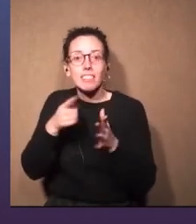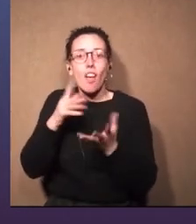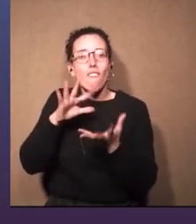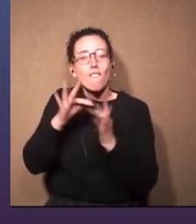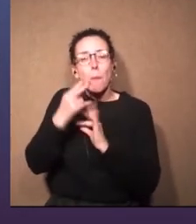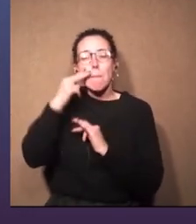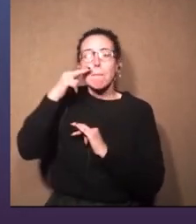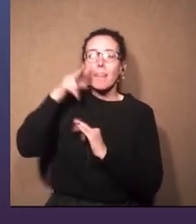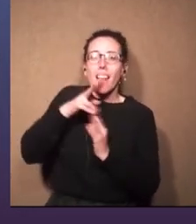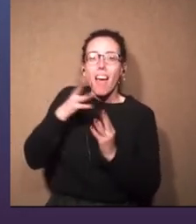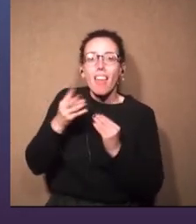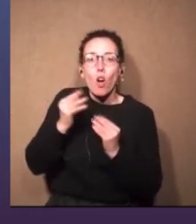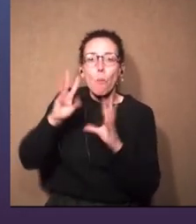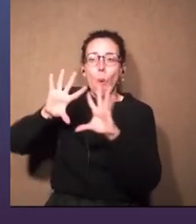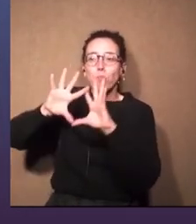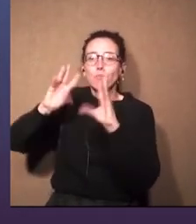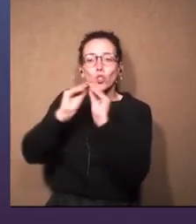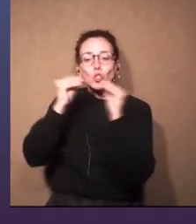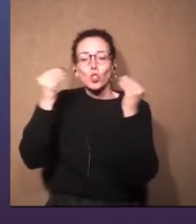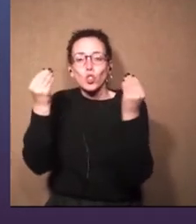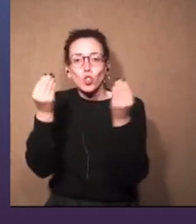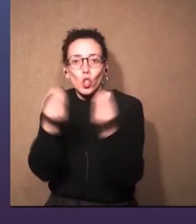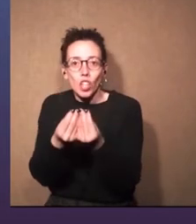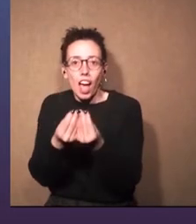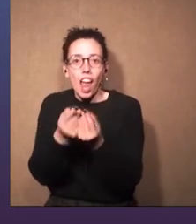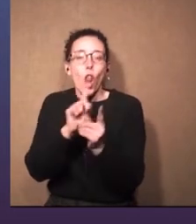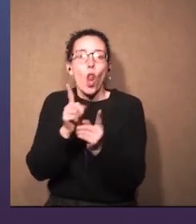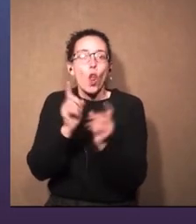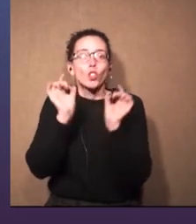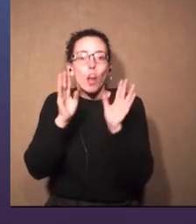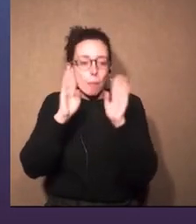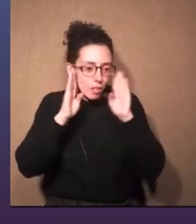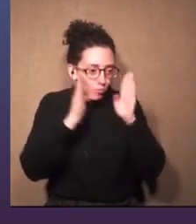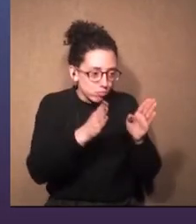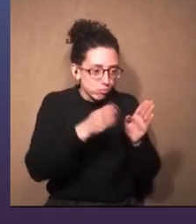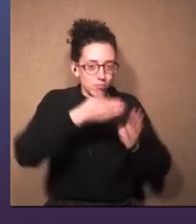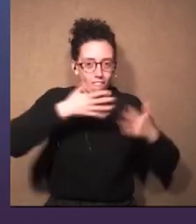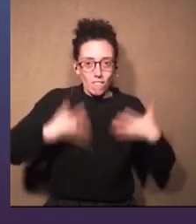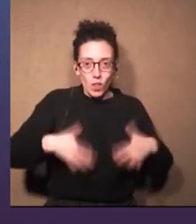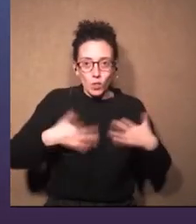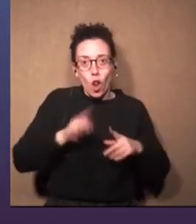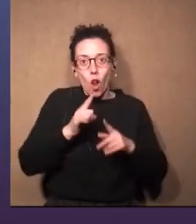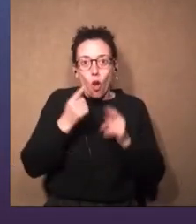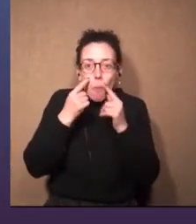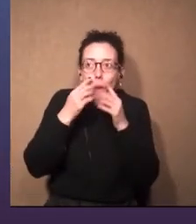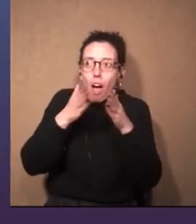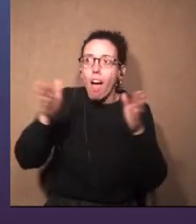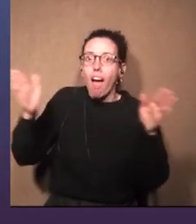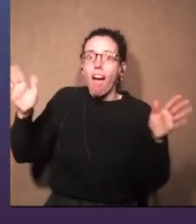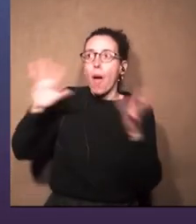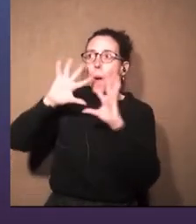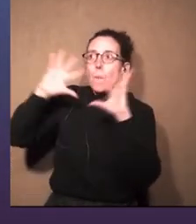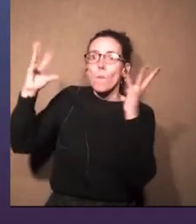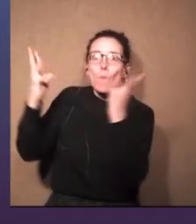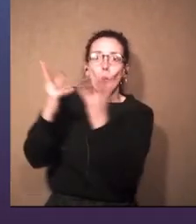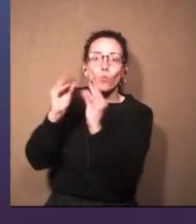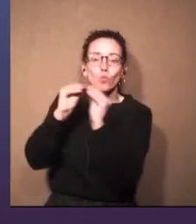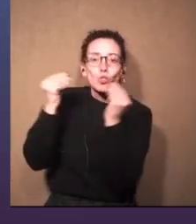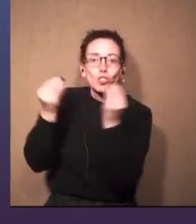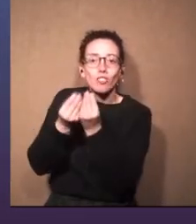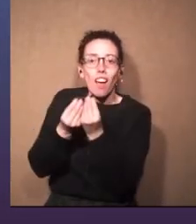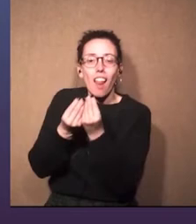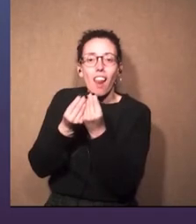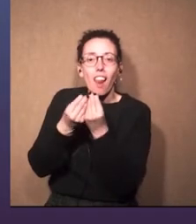también a tener como una mirada más global, a sacar solo los ojos del vestuario, y bueno, y acá estoy.